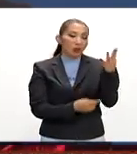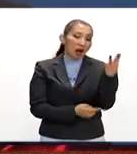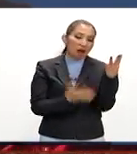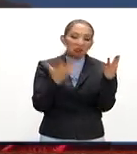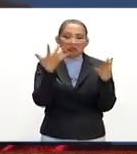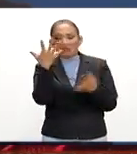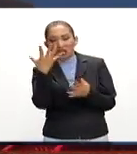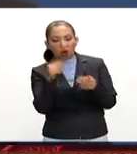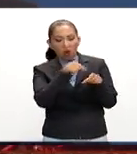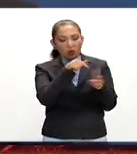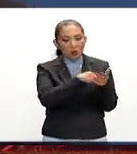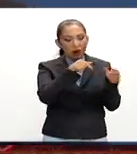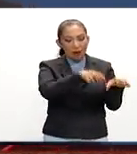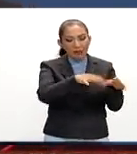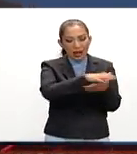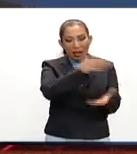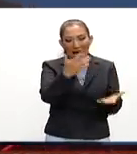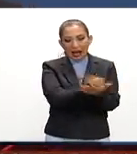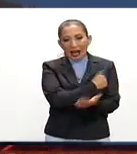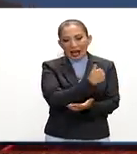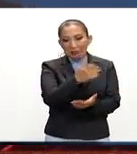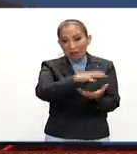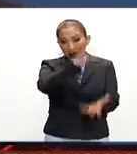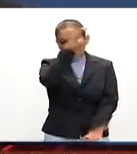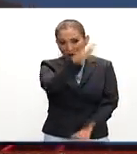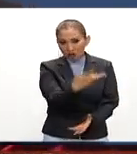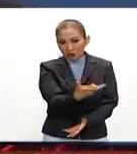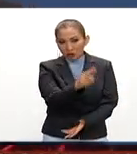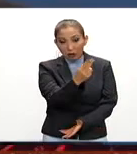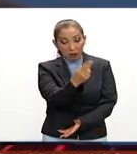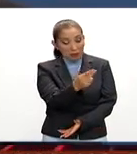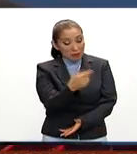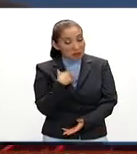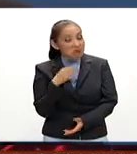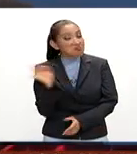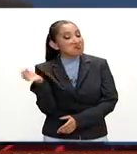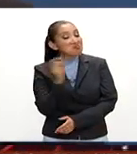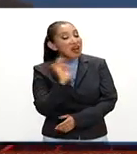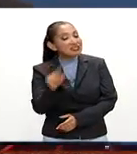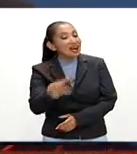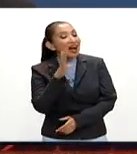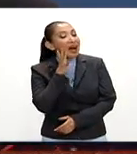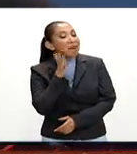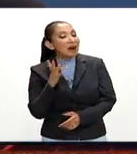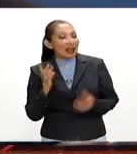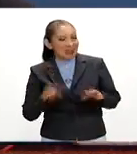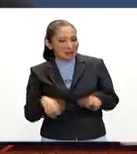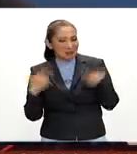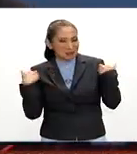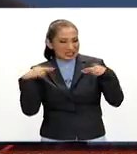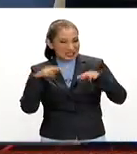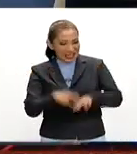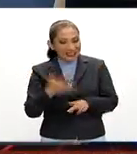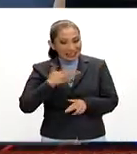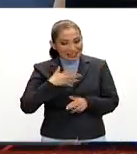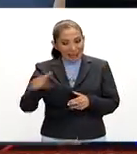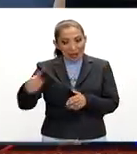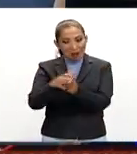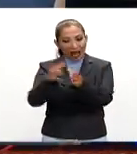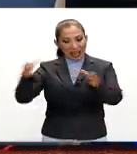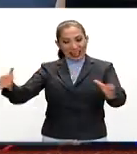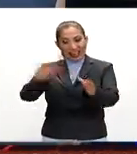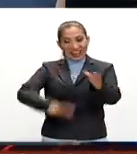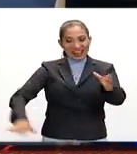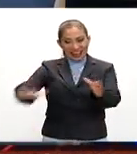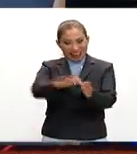caños para ganar la mayoría el 8 de noviembre. E incluso posiblemente la Cámara de Representantes donde tenían la batalla más